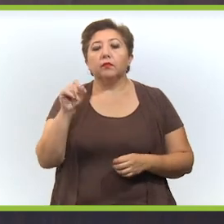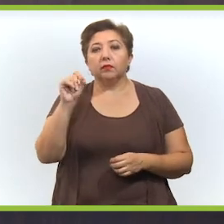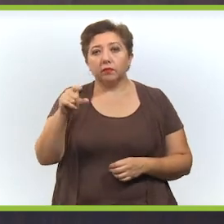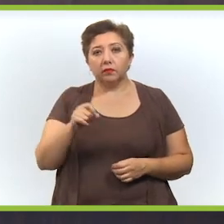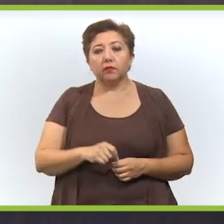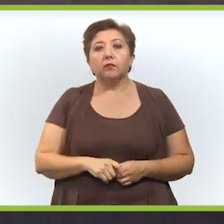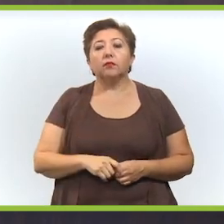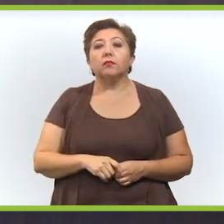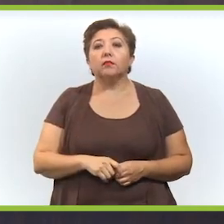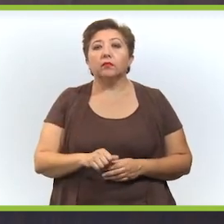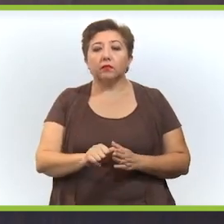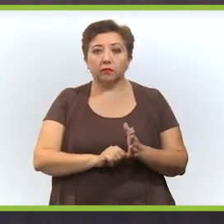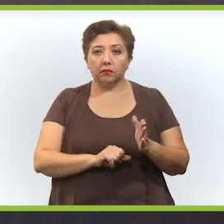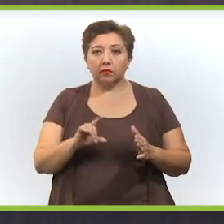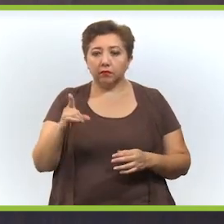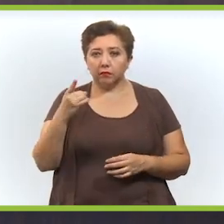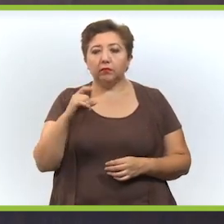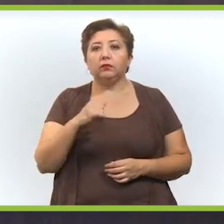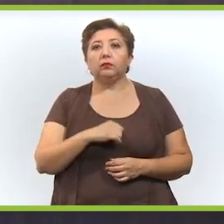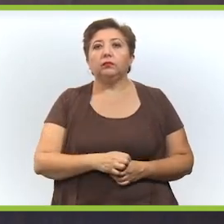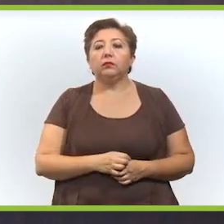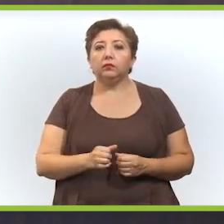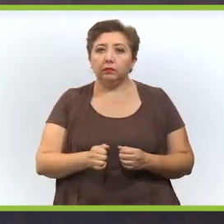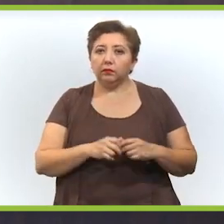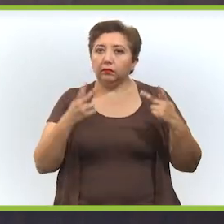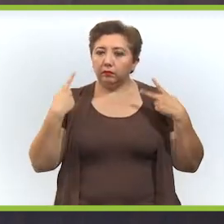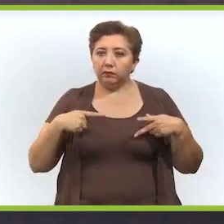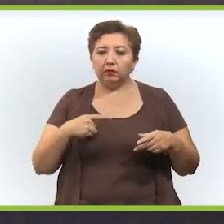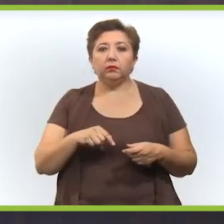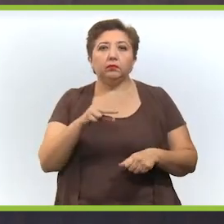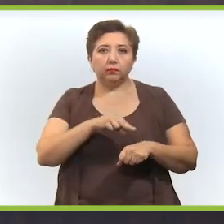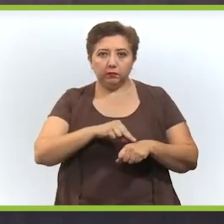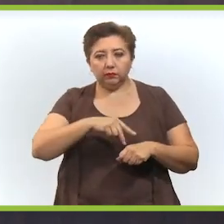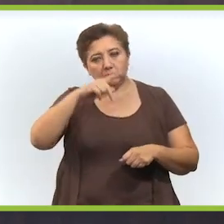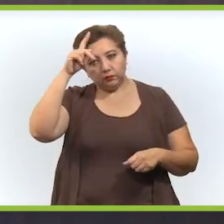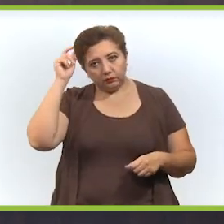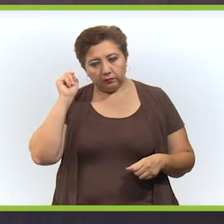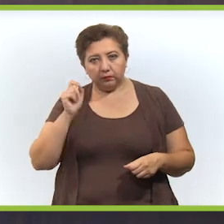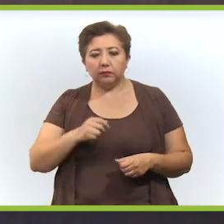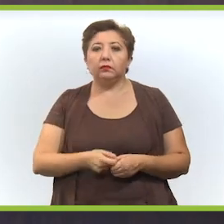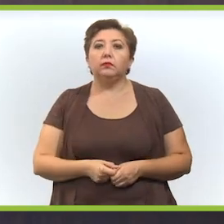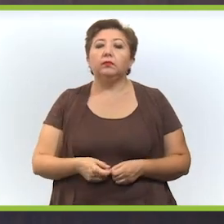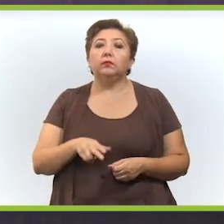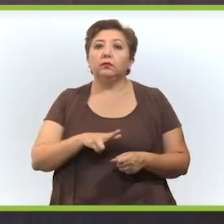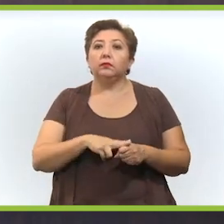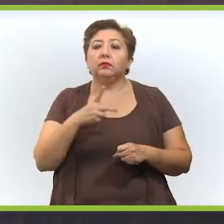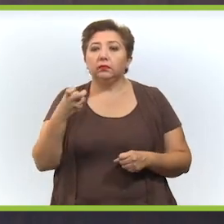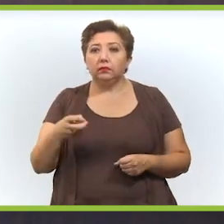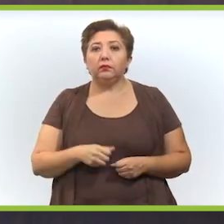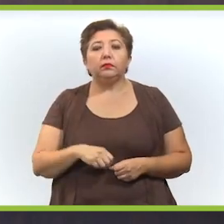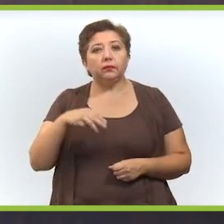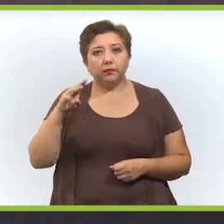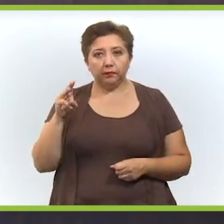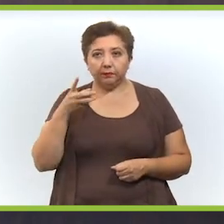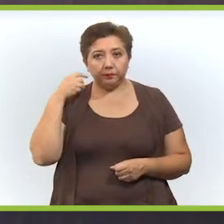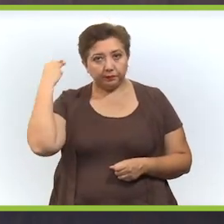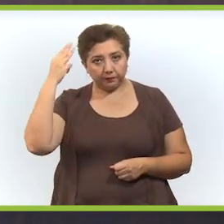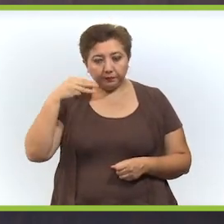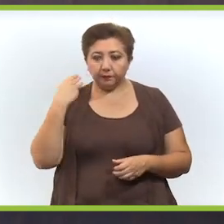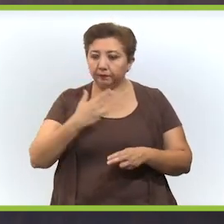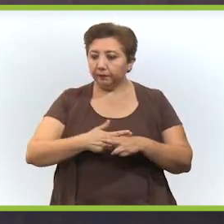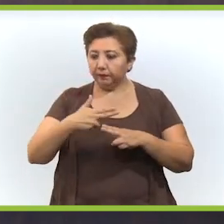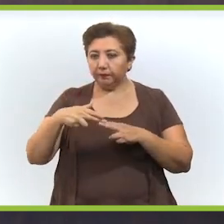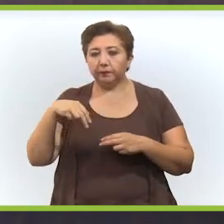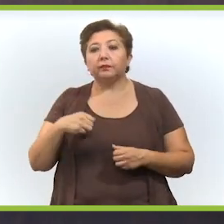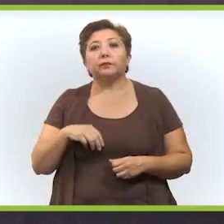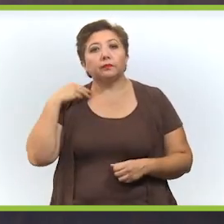vacunación podría empezar en el mismo mes de diciembre con el personal de salud, otra tanda en los meses de marzo